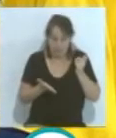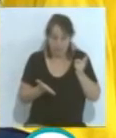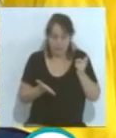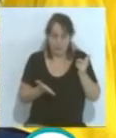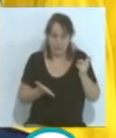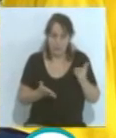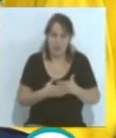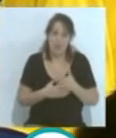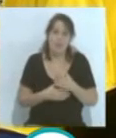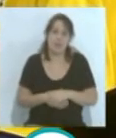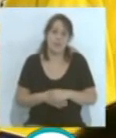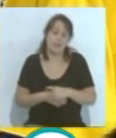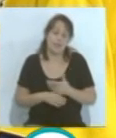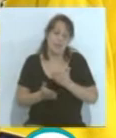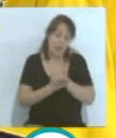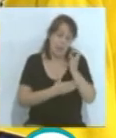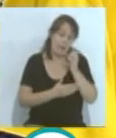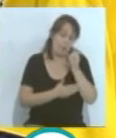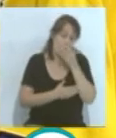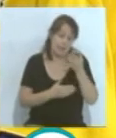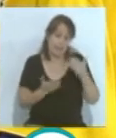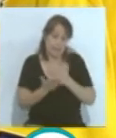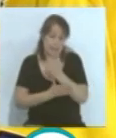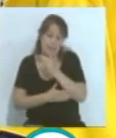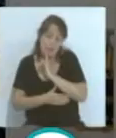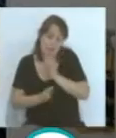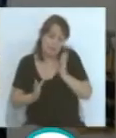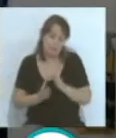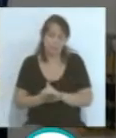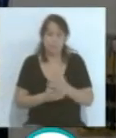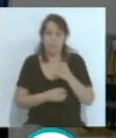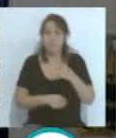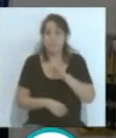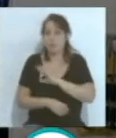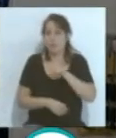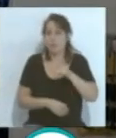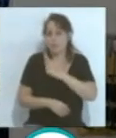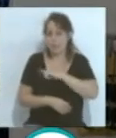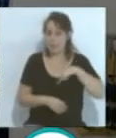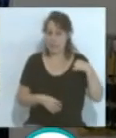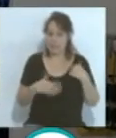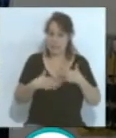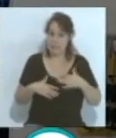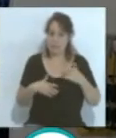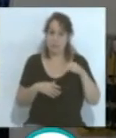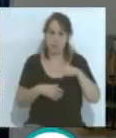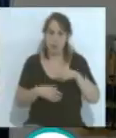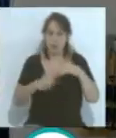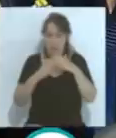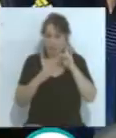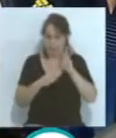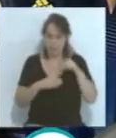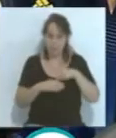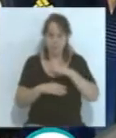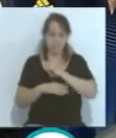las cosas. Ese señor que estaba ahí con la camiseta, luciéndola, yo lo vi desde mi casa, salía orgulloso con la